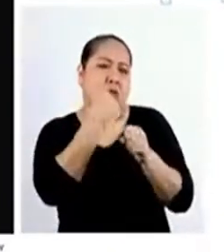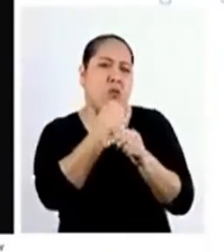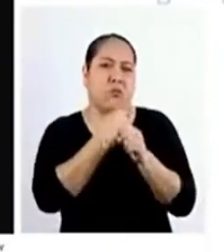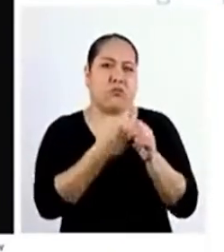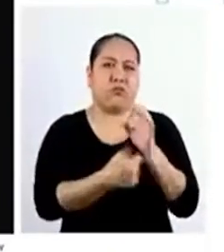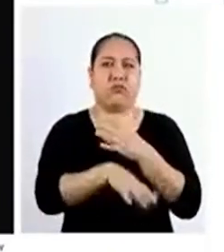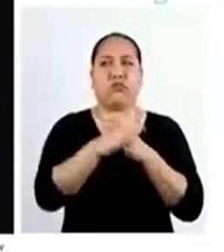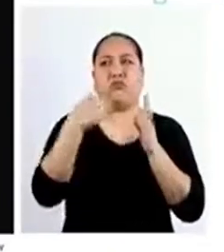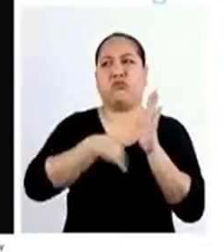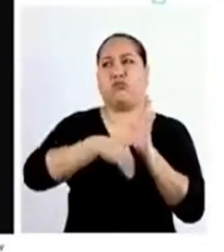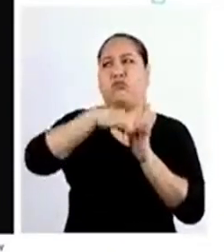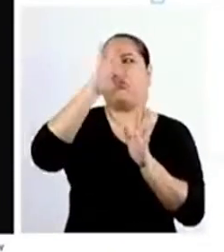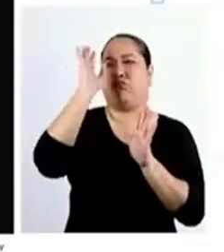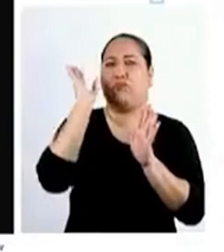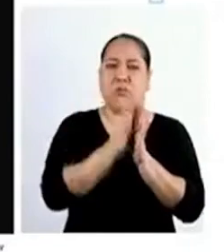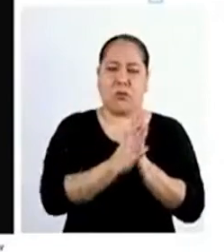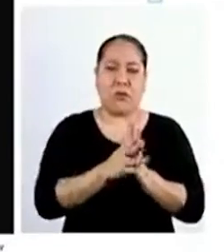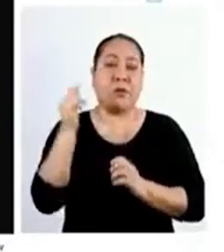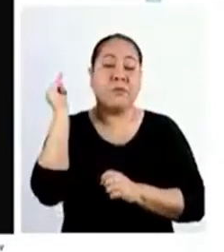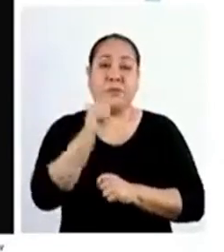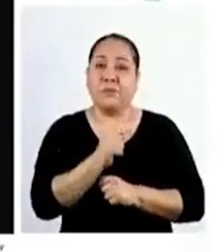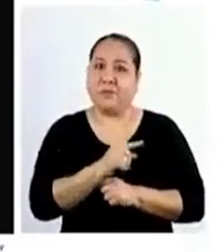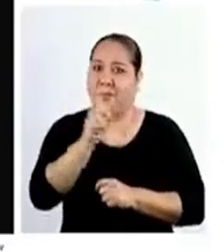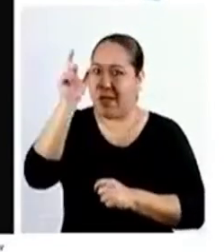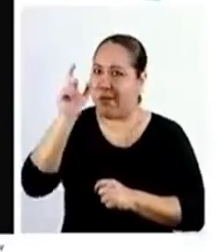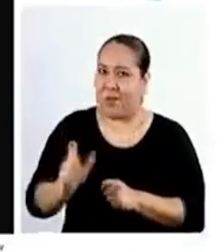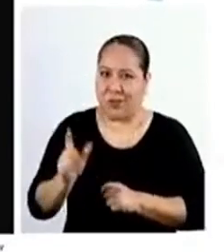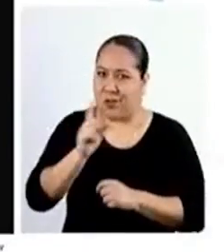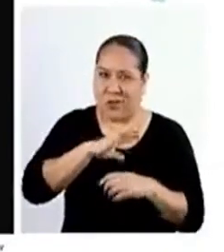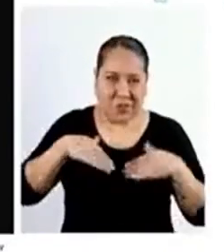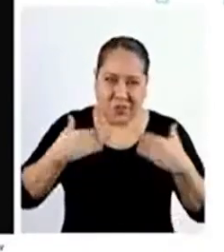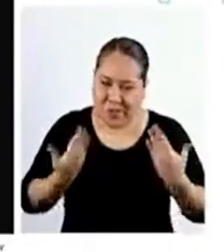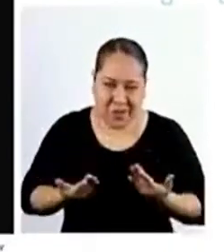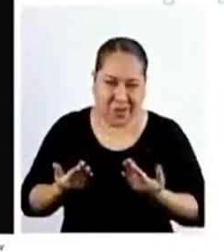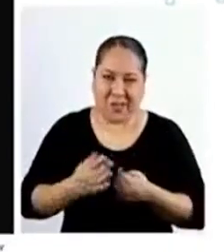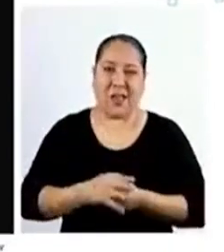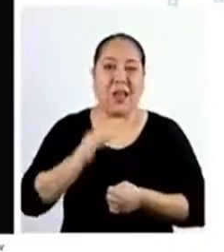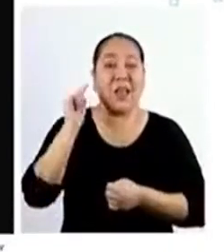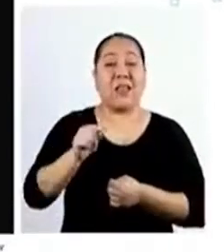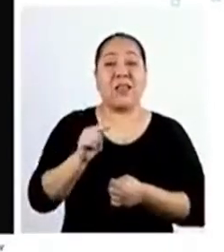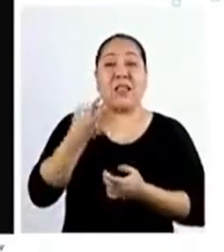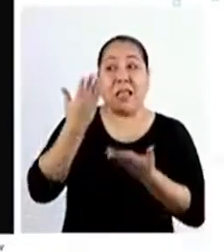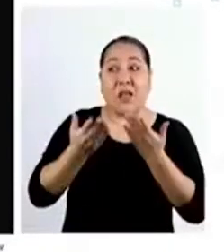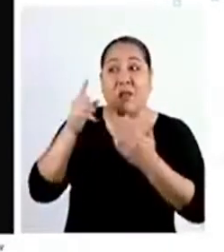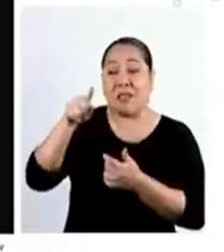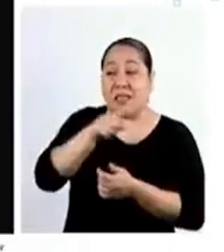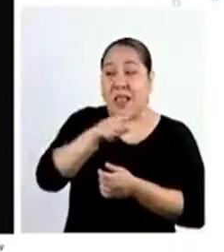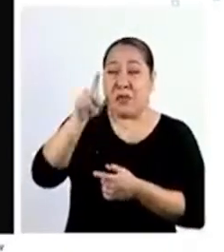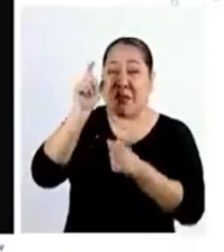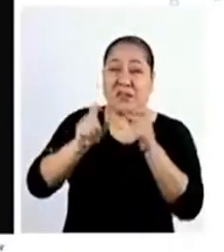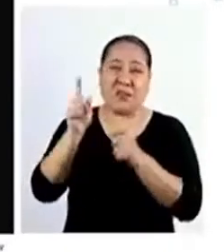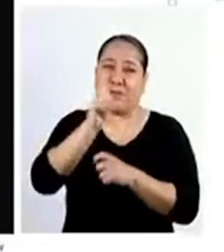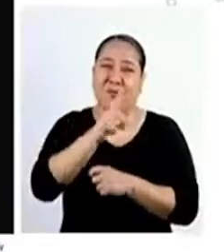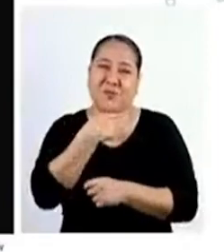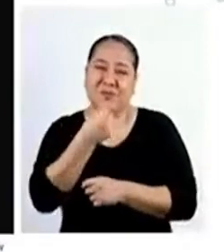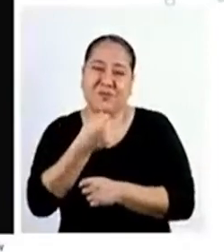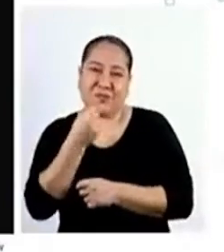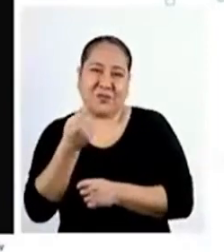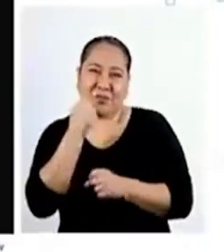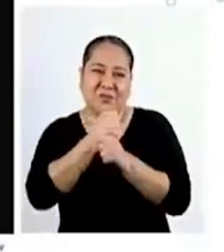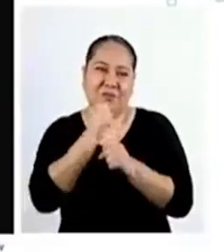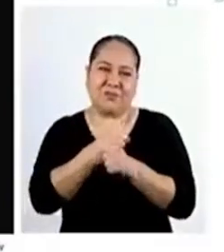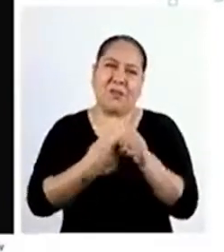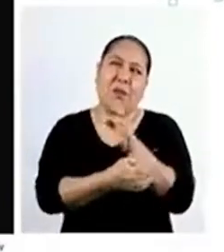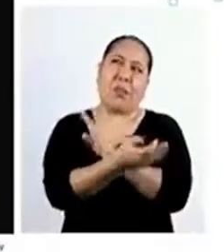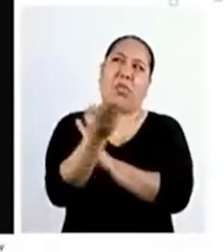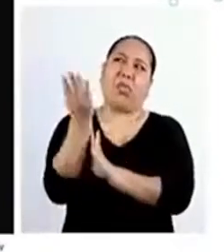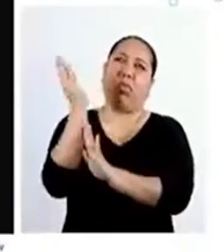un número infinito de horas Algo que, humanamente, no sería posible Y aunque lo fuera, las personas no están dispuestas a trabajar